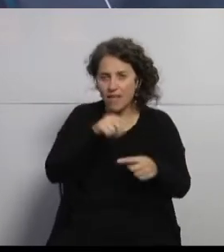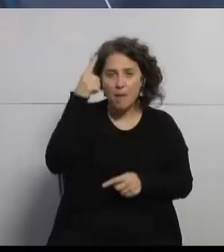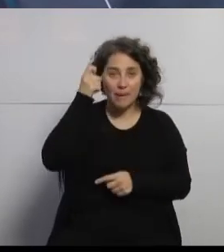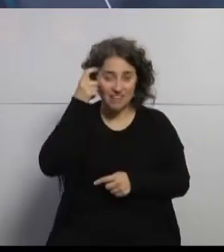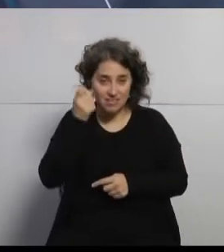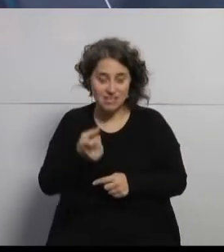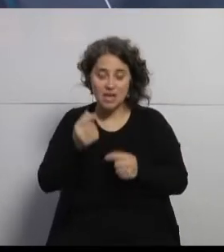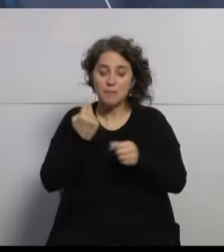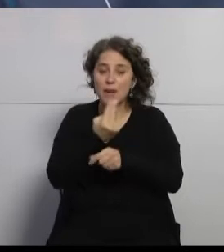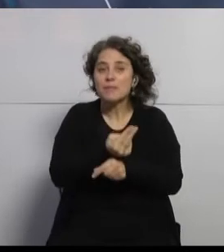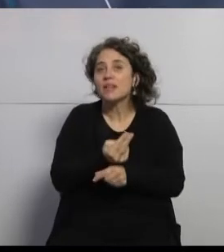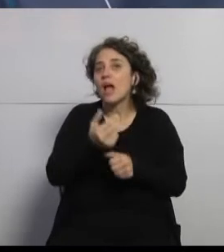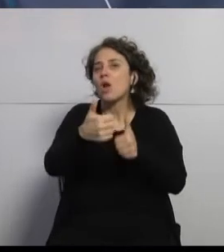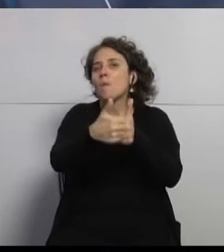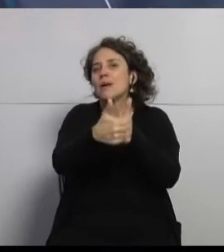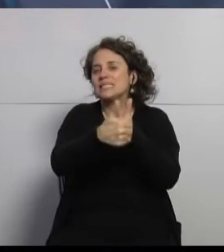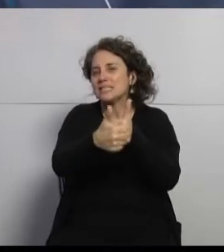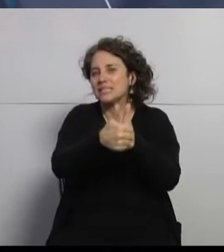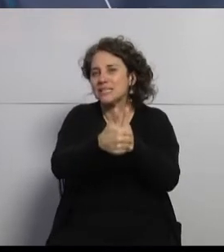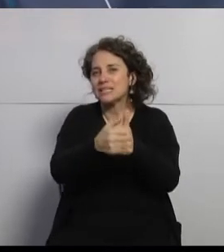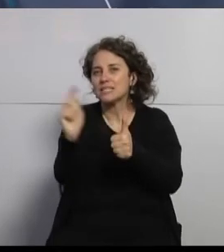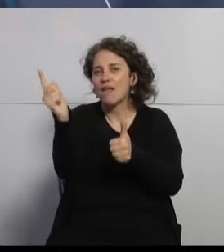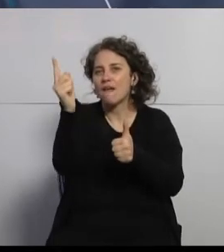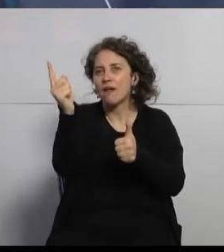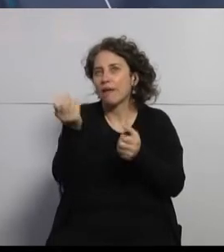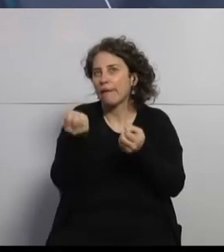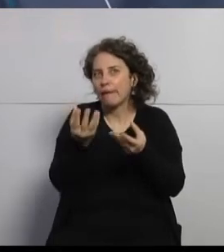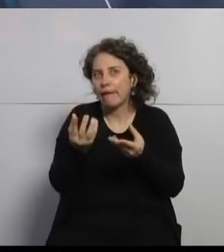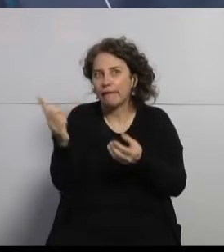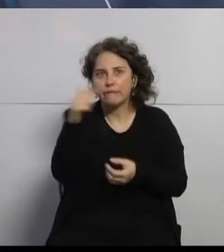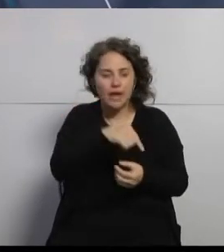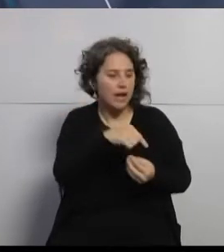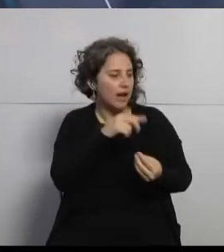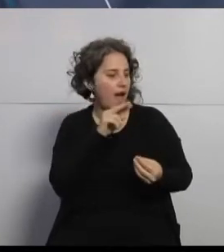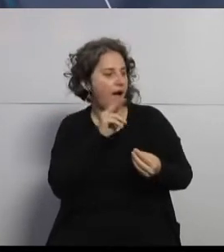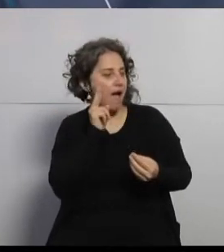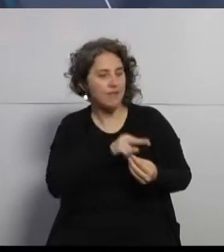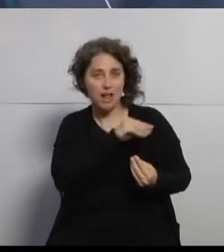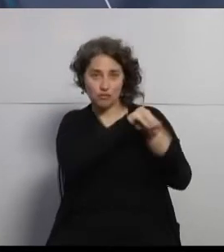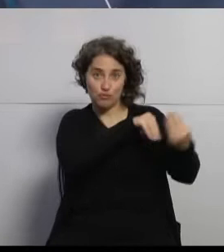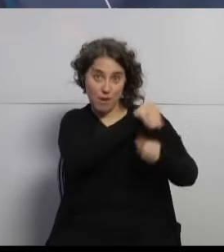y permite a los pacientes que vienen a visitar a sus familiares